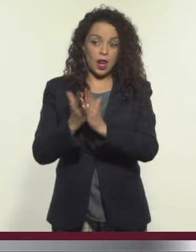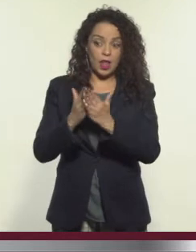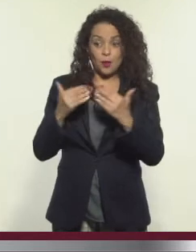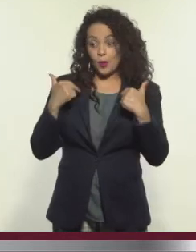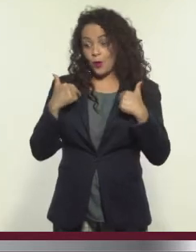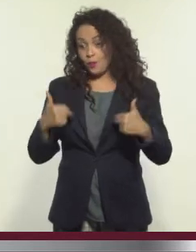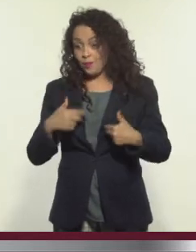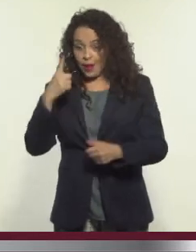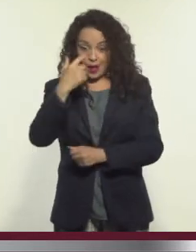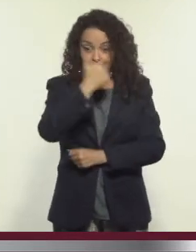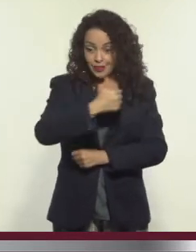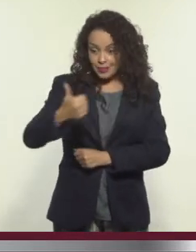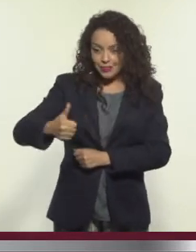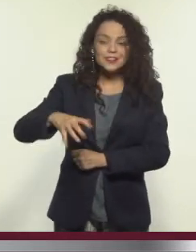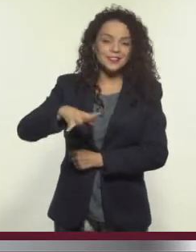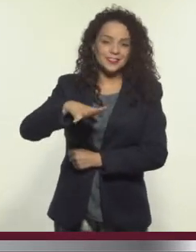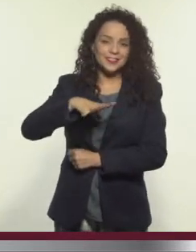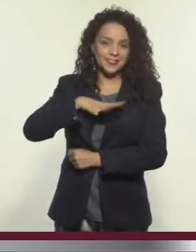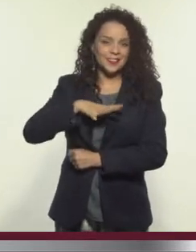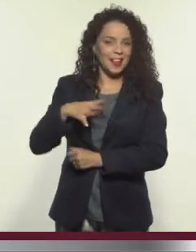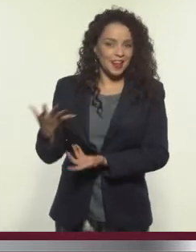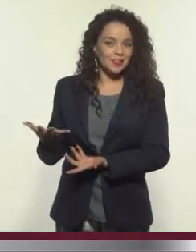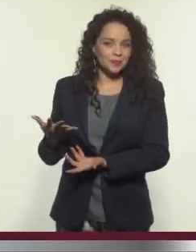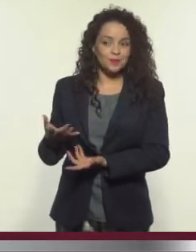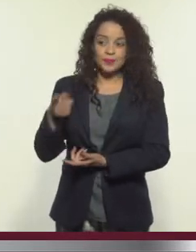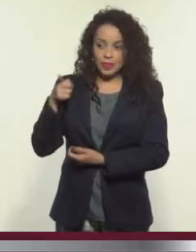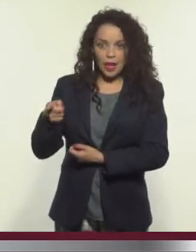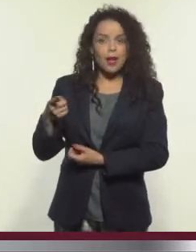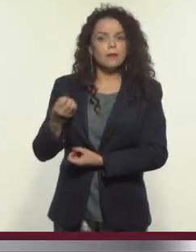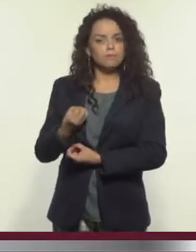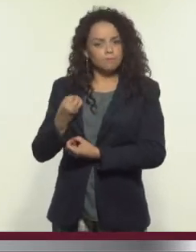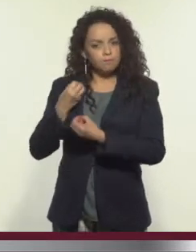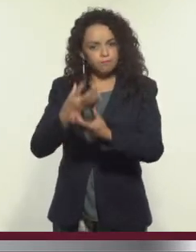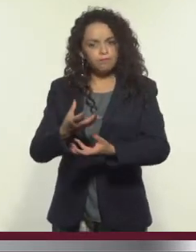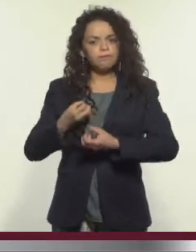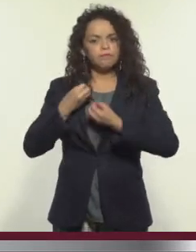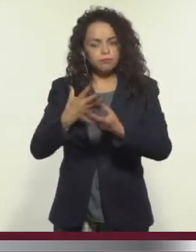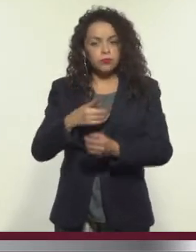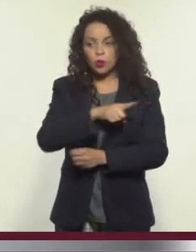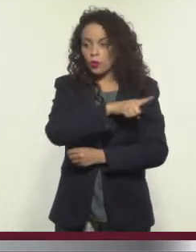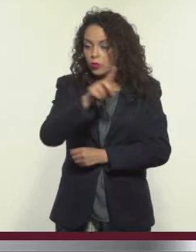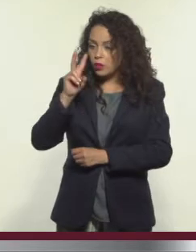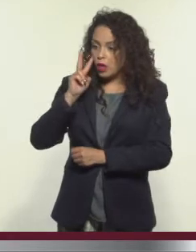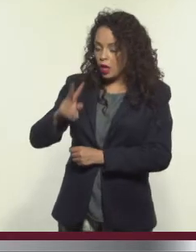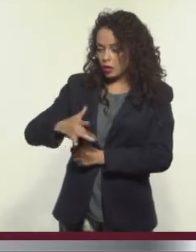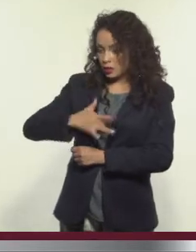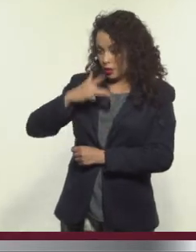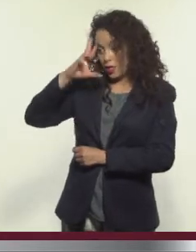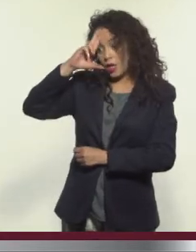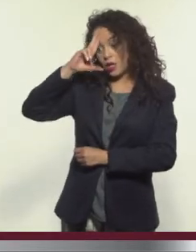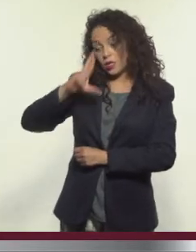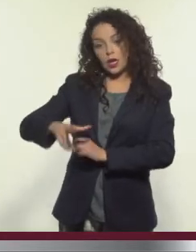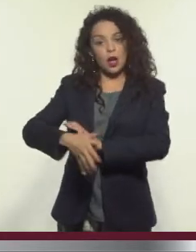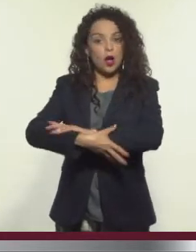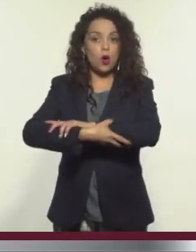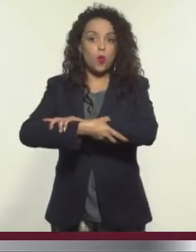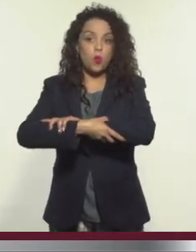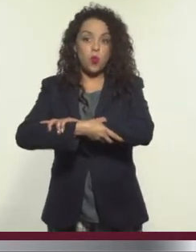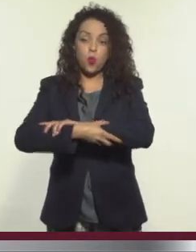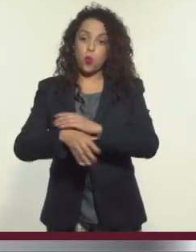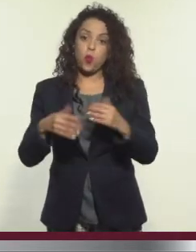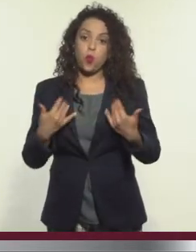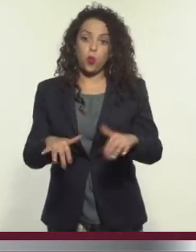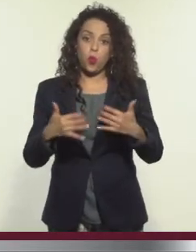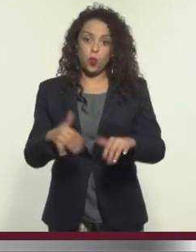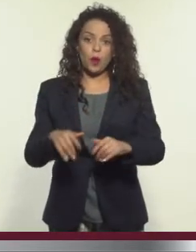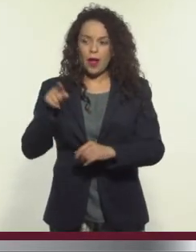cada libro humano tiene. Inconscientemente va transmitiendo respeto, solidaridad. Ya nada más entrar y ver esta